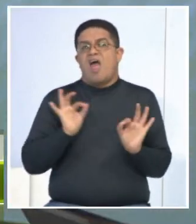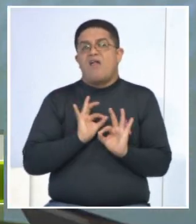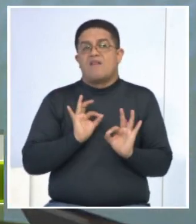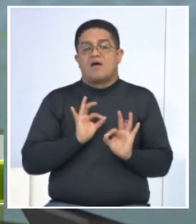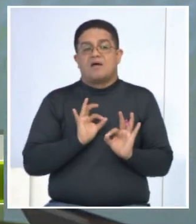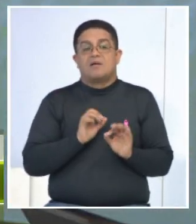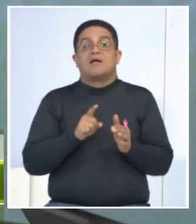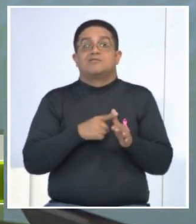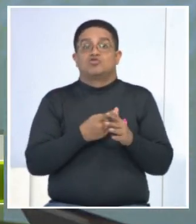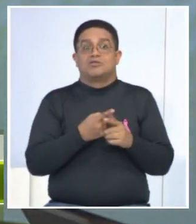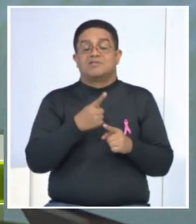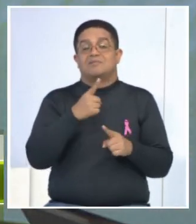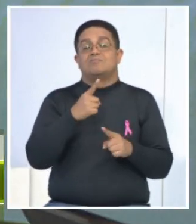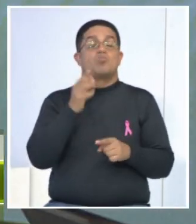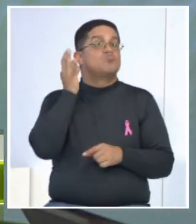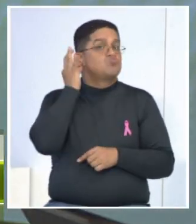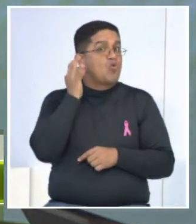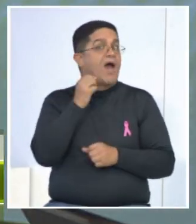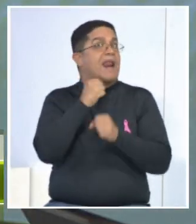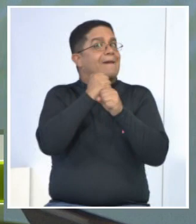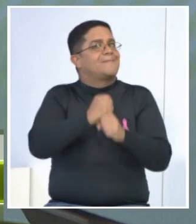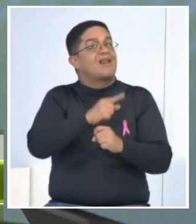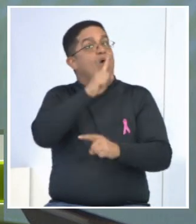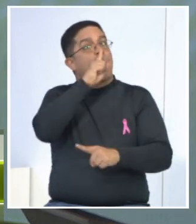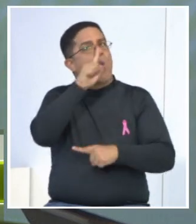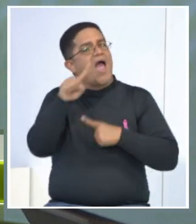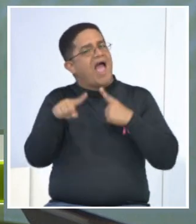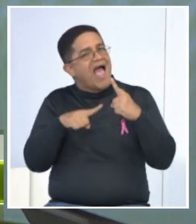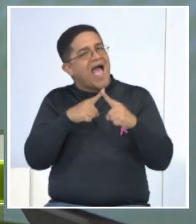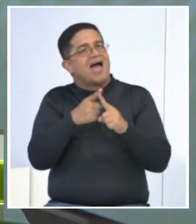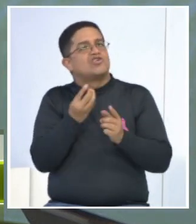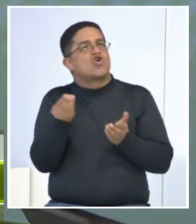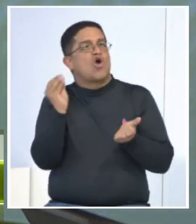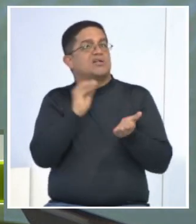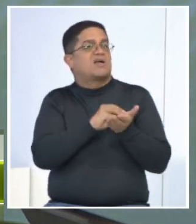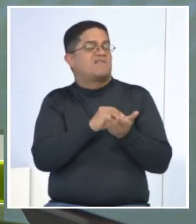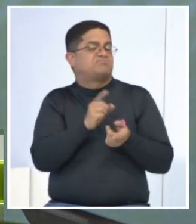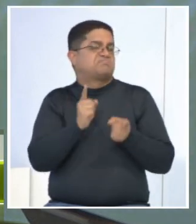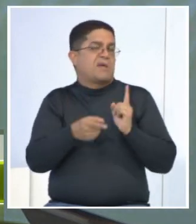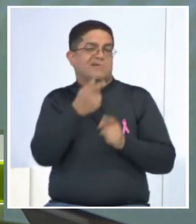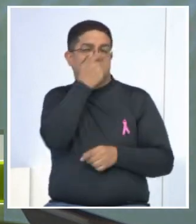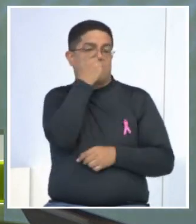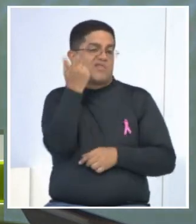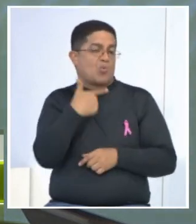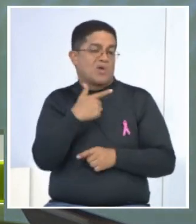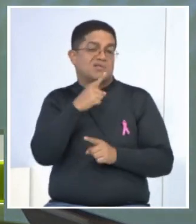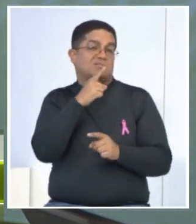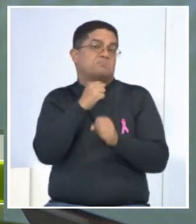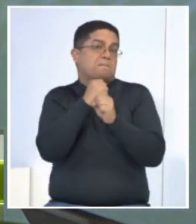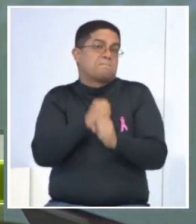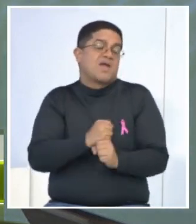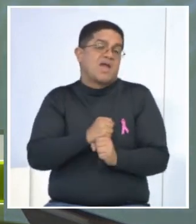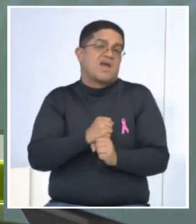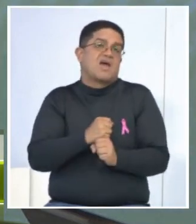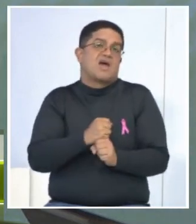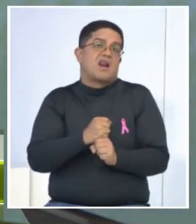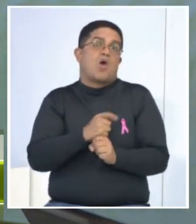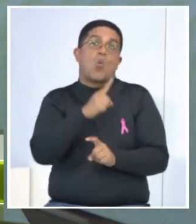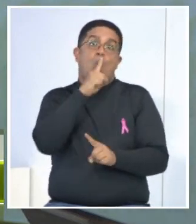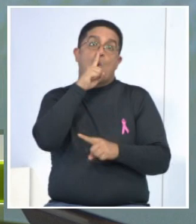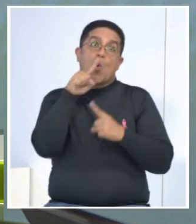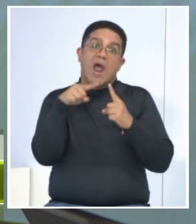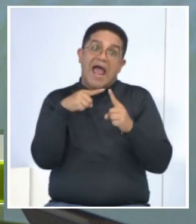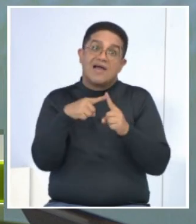por seguro, que va a esperar un año para volvérselo a hacer. A veces se descuidan y esperan año y medio, pero siempre con la ilusión